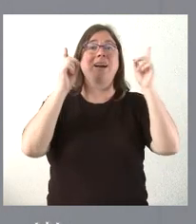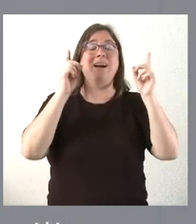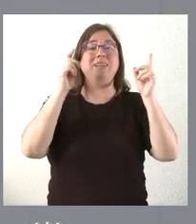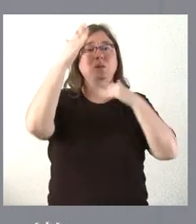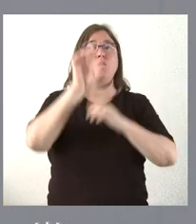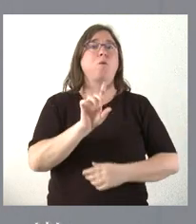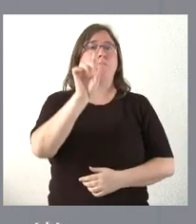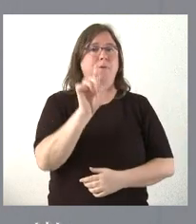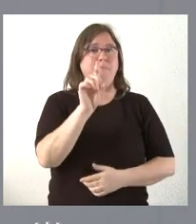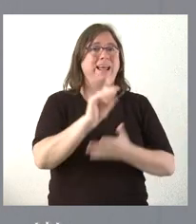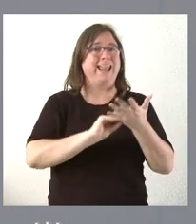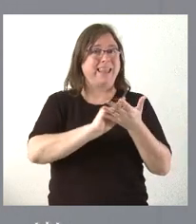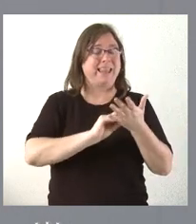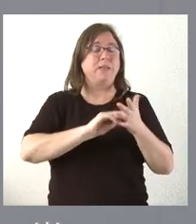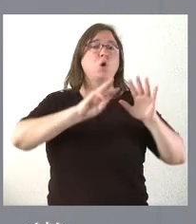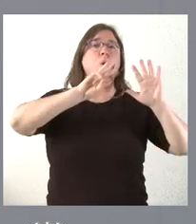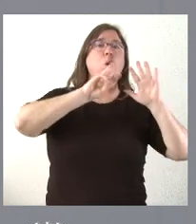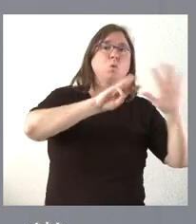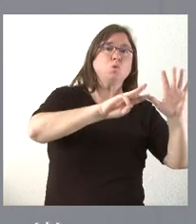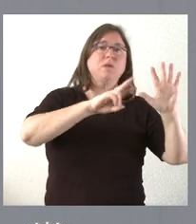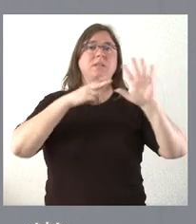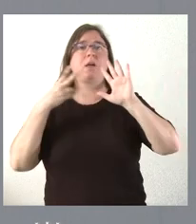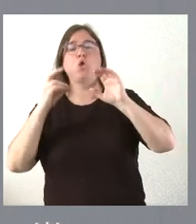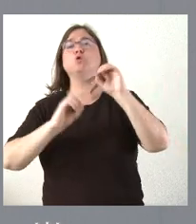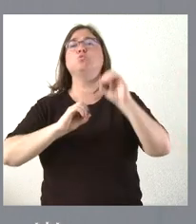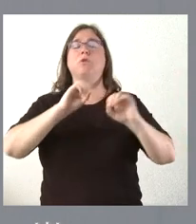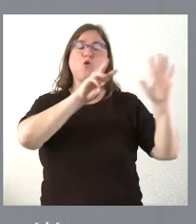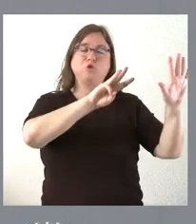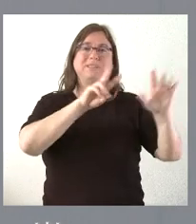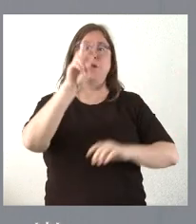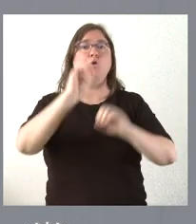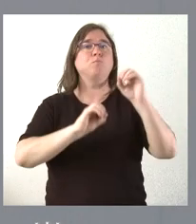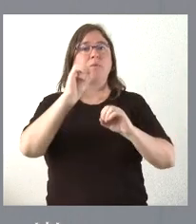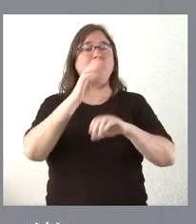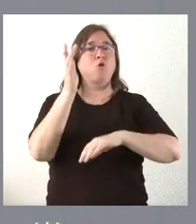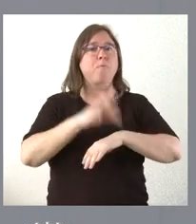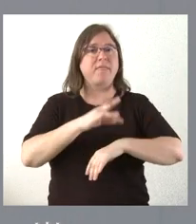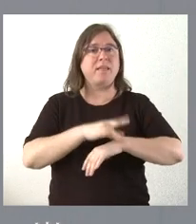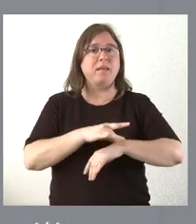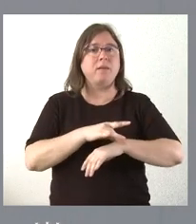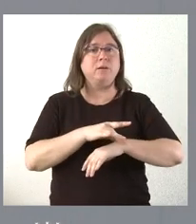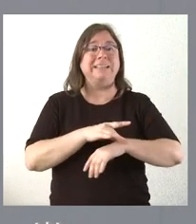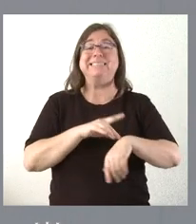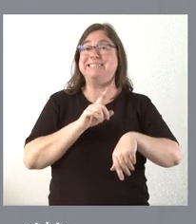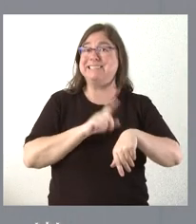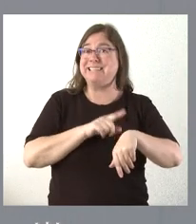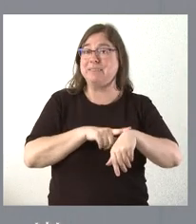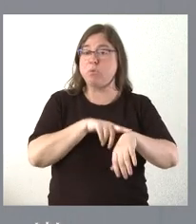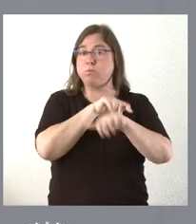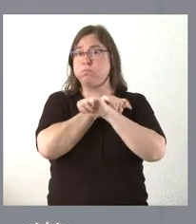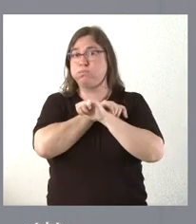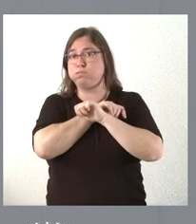dato relevante, el 82% de los médicos tiene un tiempo medio de espera